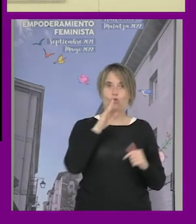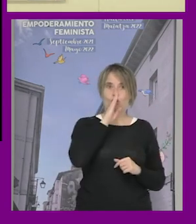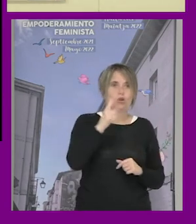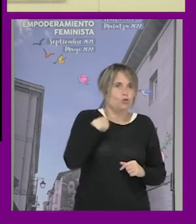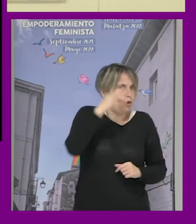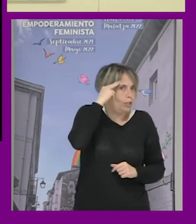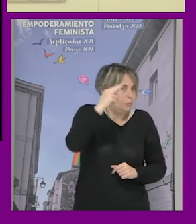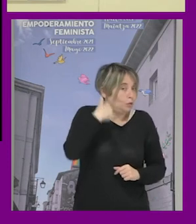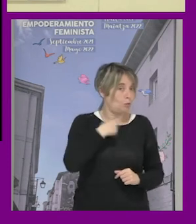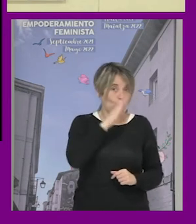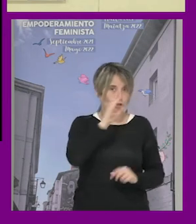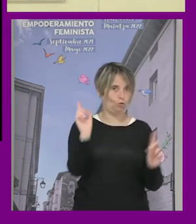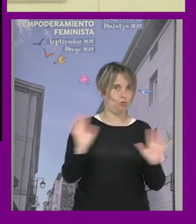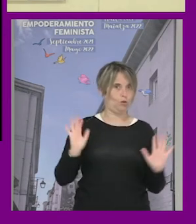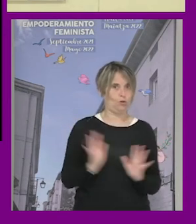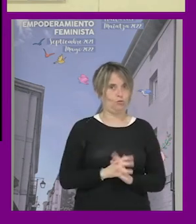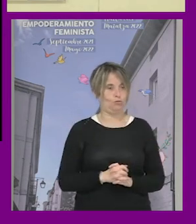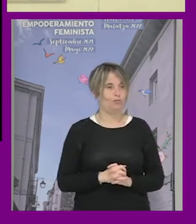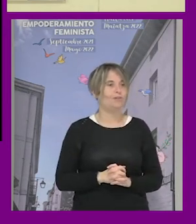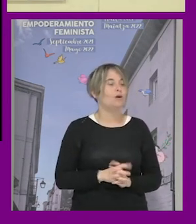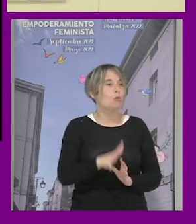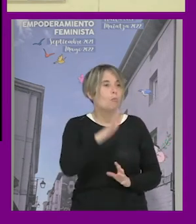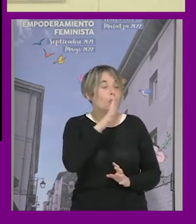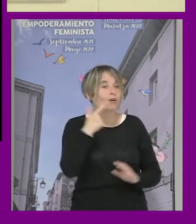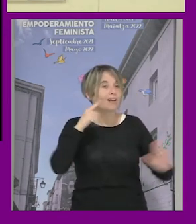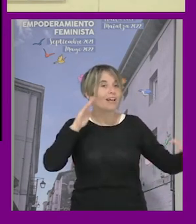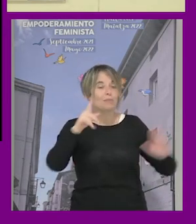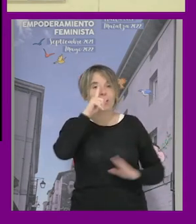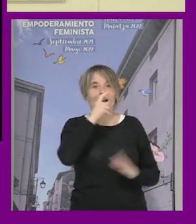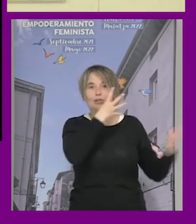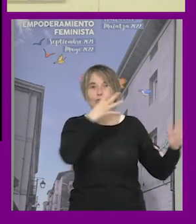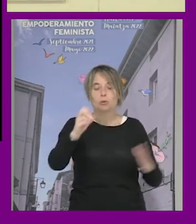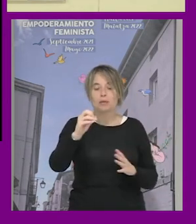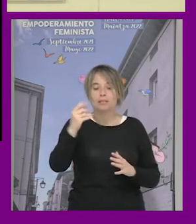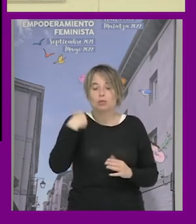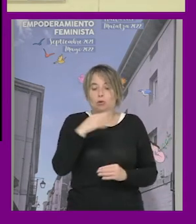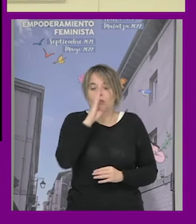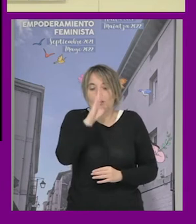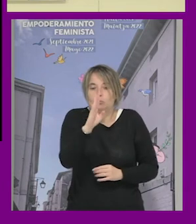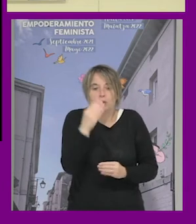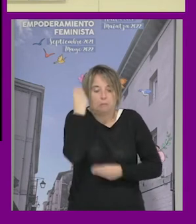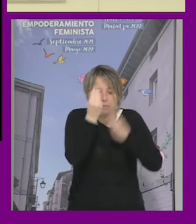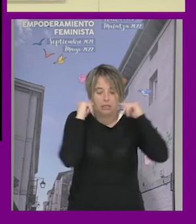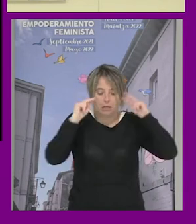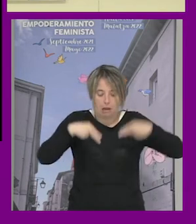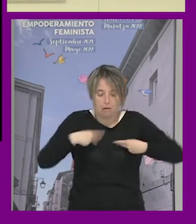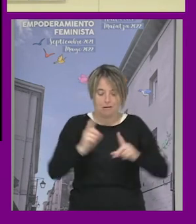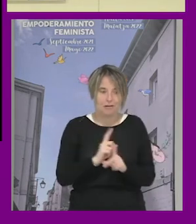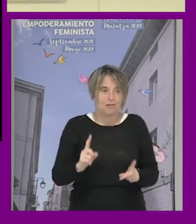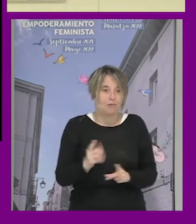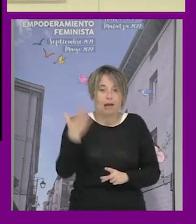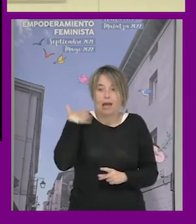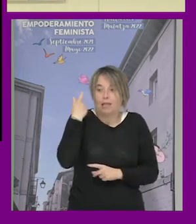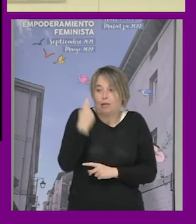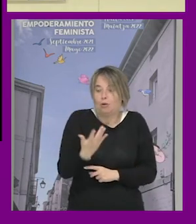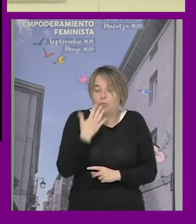lo respeto mucho pero no soy heterosexual ¿por qué? porque en los años 90 no era necesario pensarse como heterosexual como hasta hace poco no era necesario